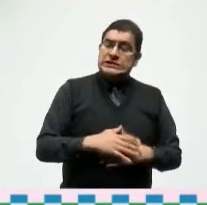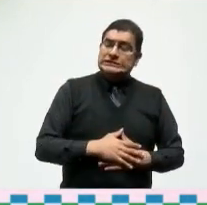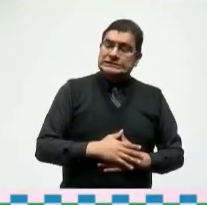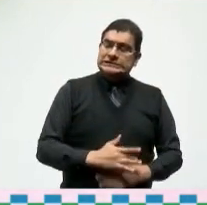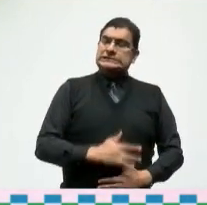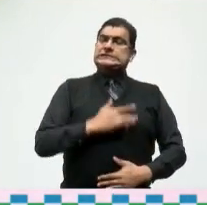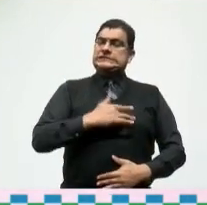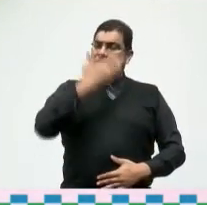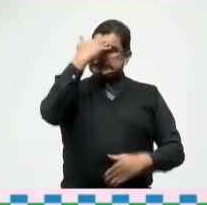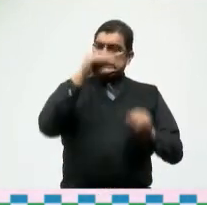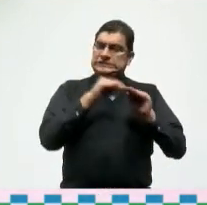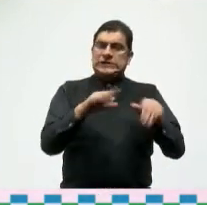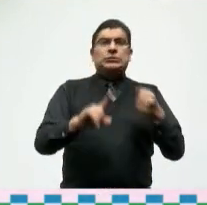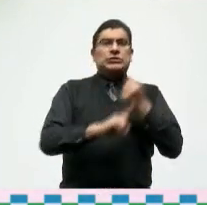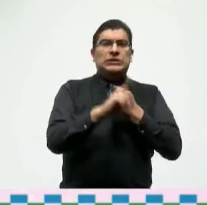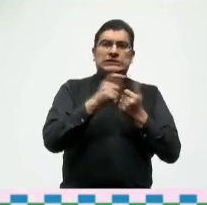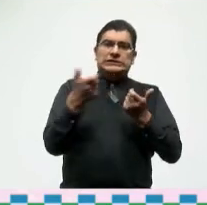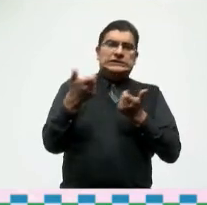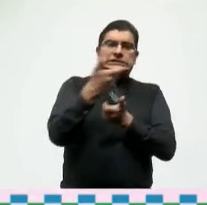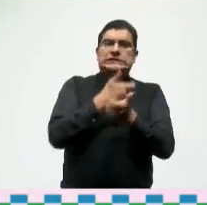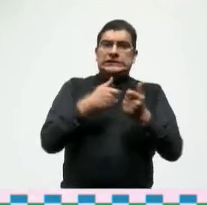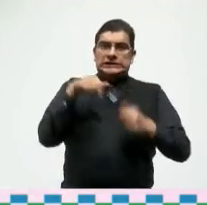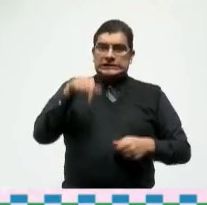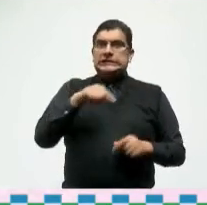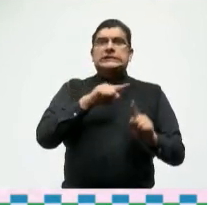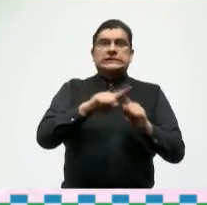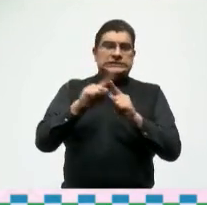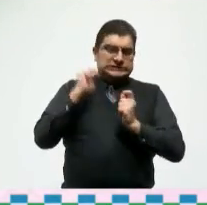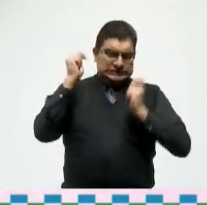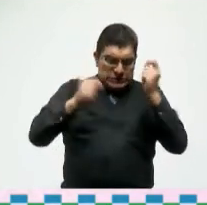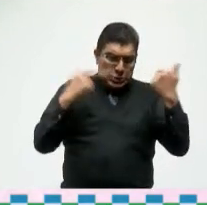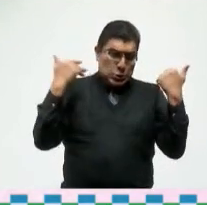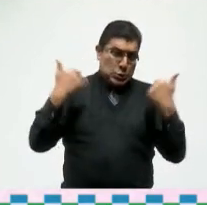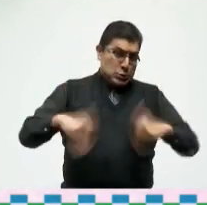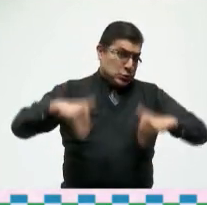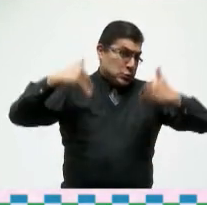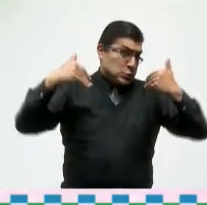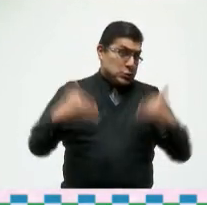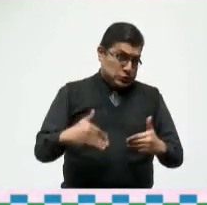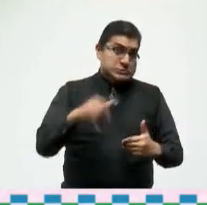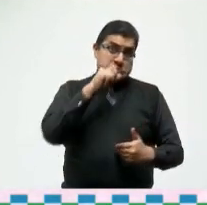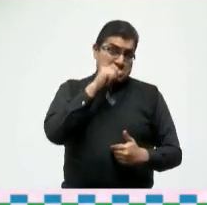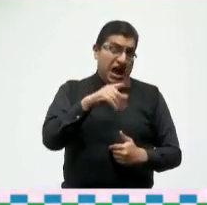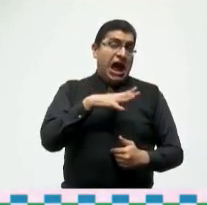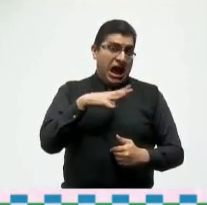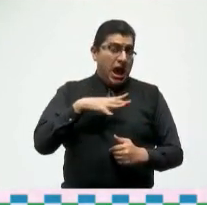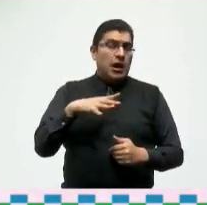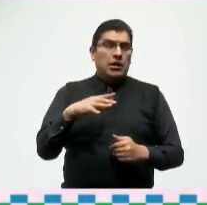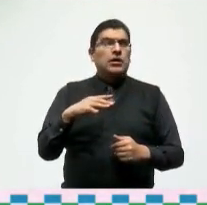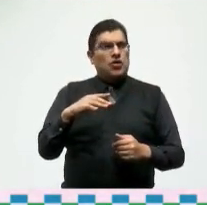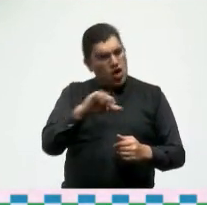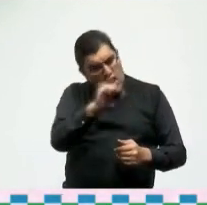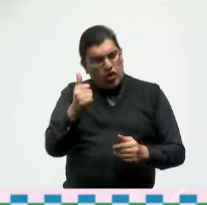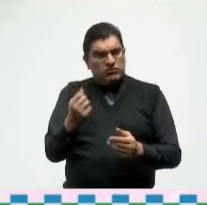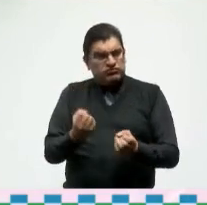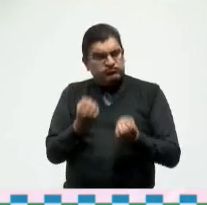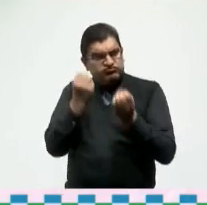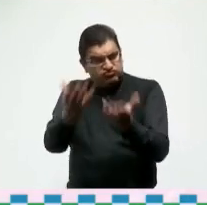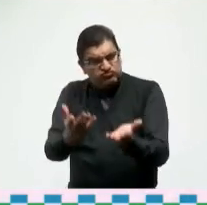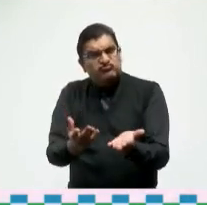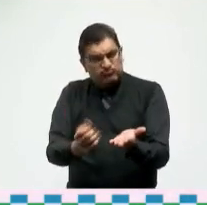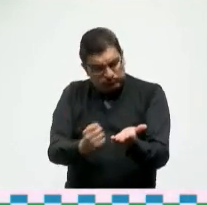profundos impactos de la crisis de nuestro sector pero también de las oportunidades que se nos